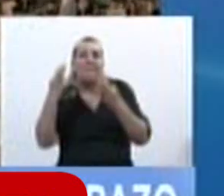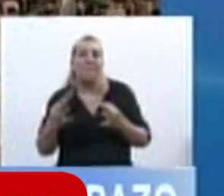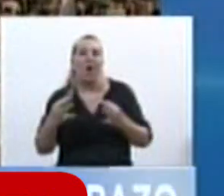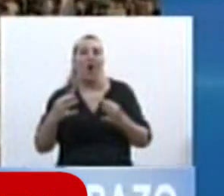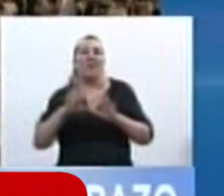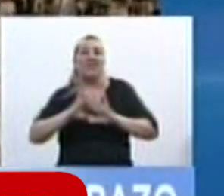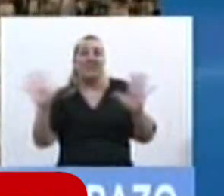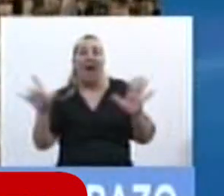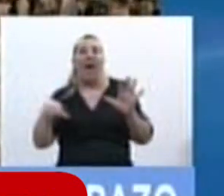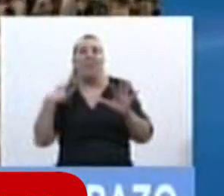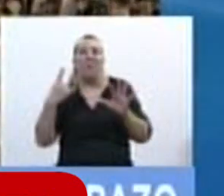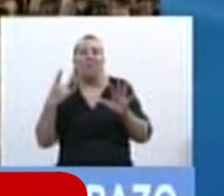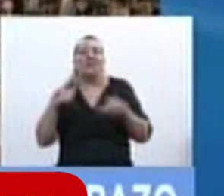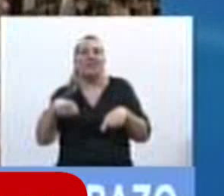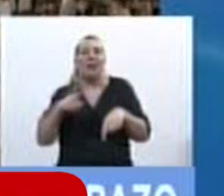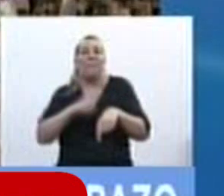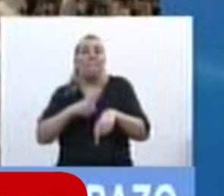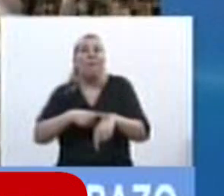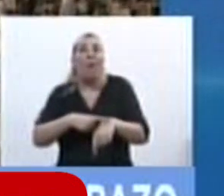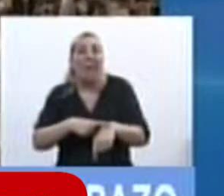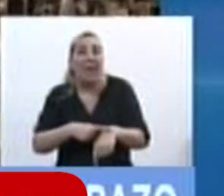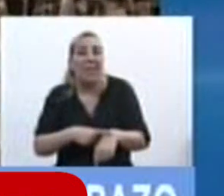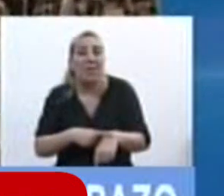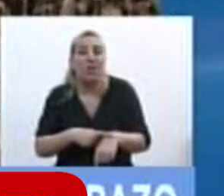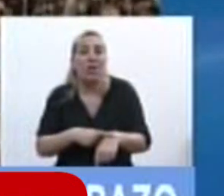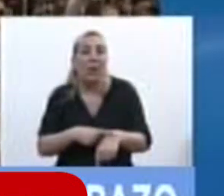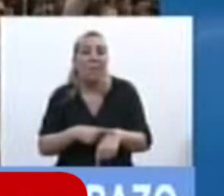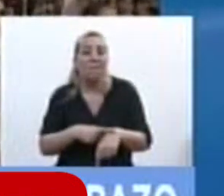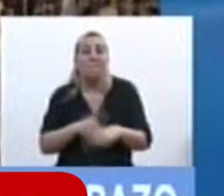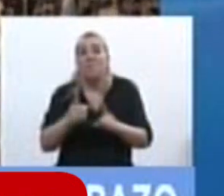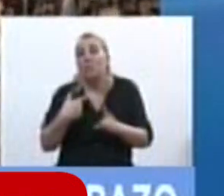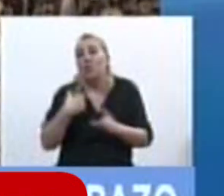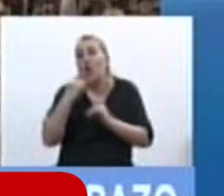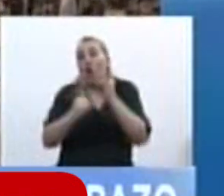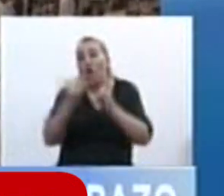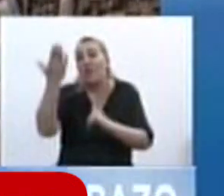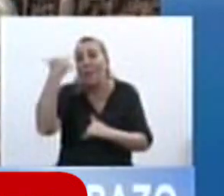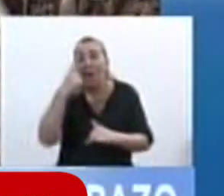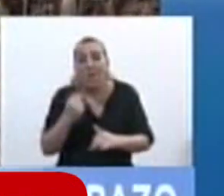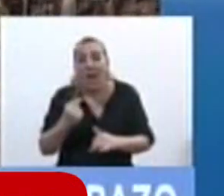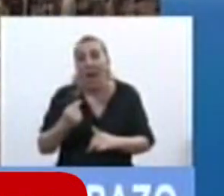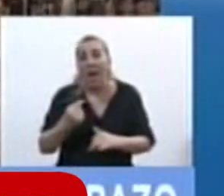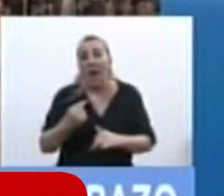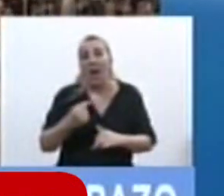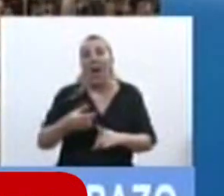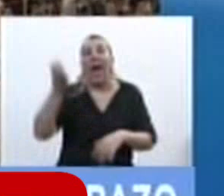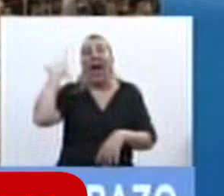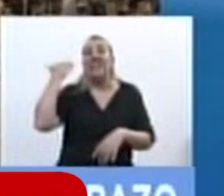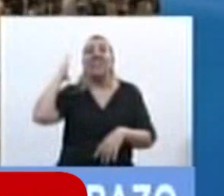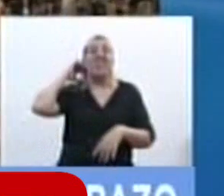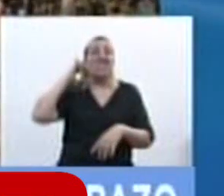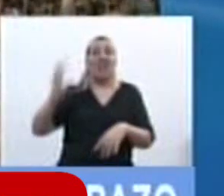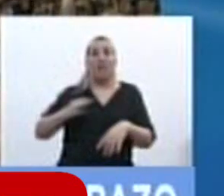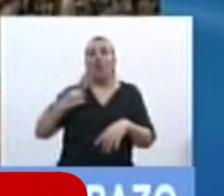vidas en los cuales decimos que no yo lo contaba el otro día hace 16 años me hice una vasectomía